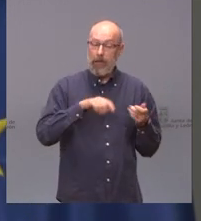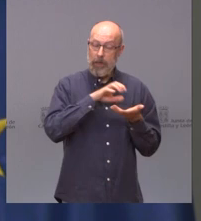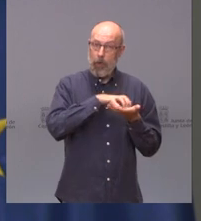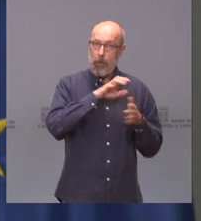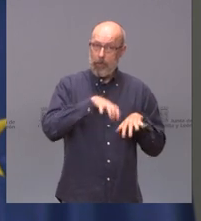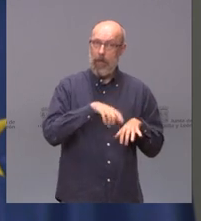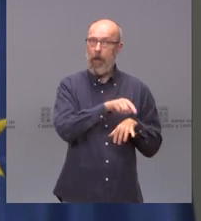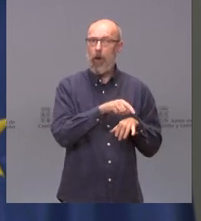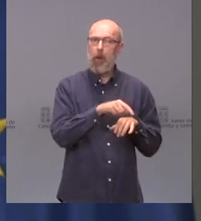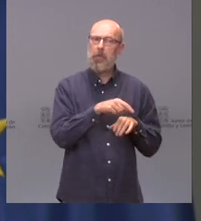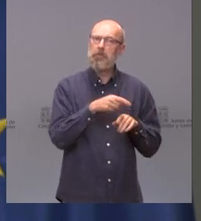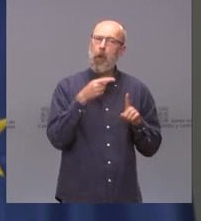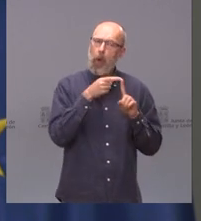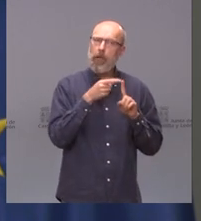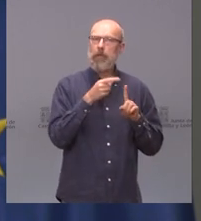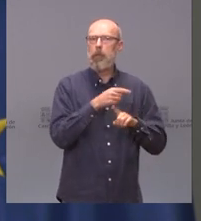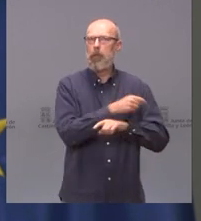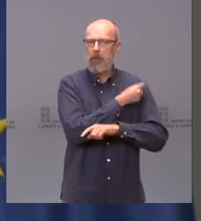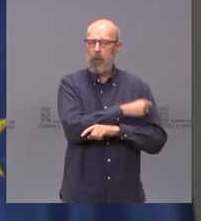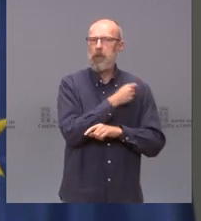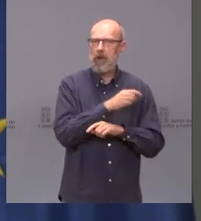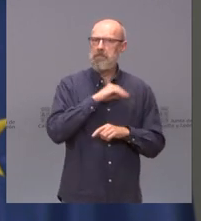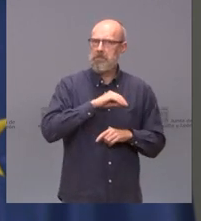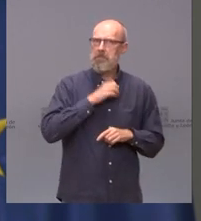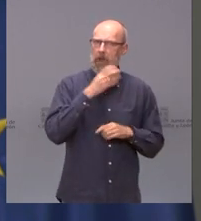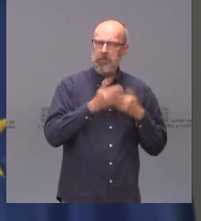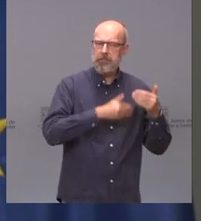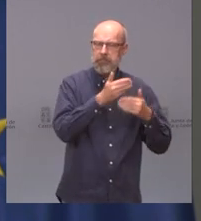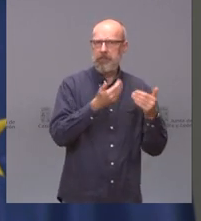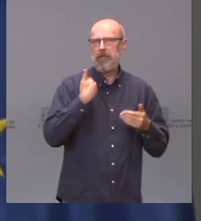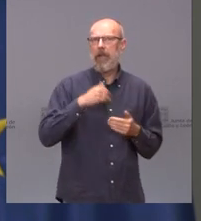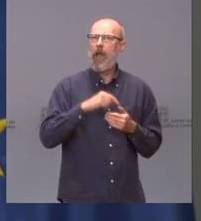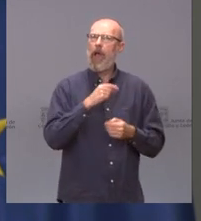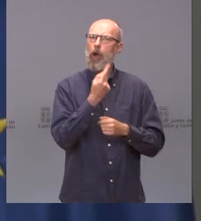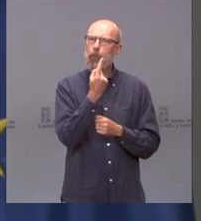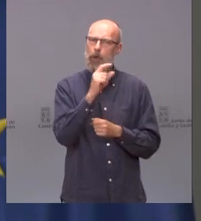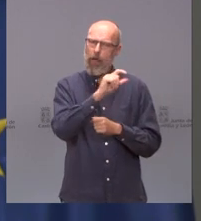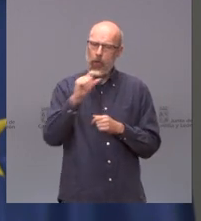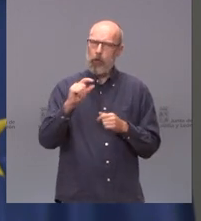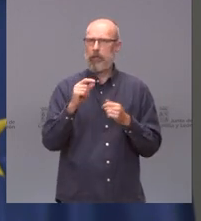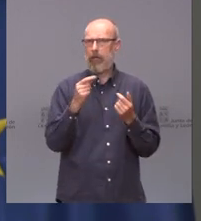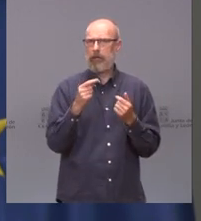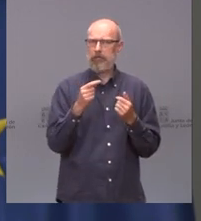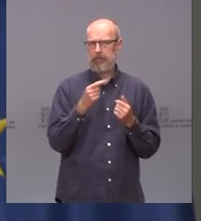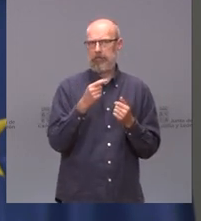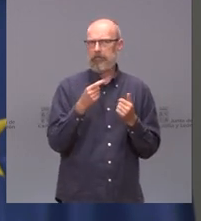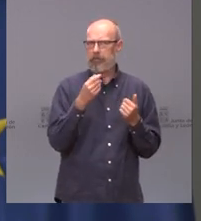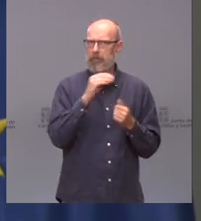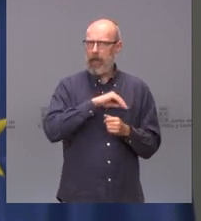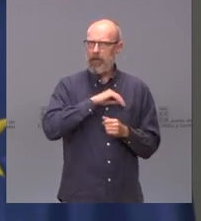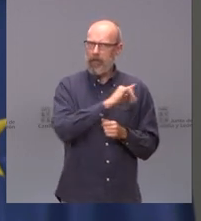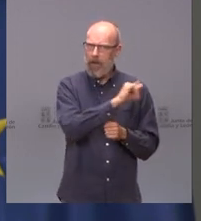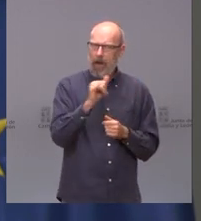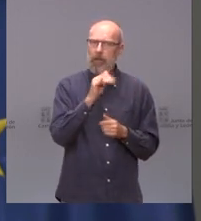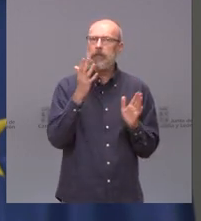insisto más del 35% de la población con al menos una dosis es muy probable que cuando se ponga en marcha